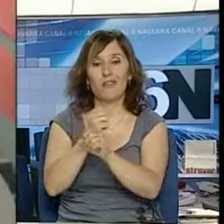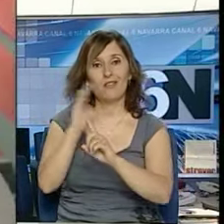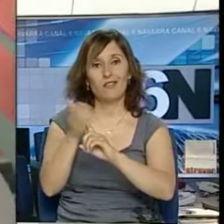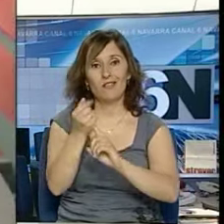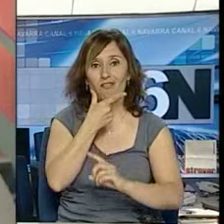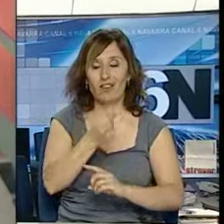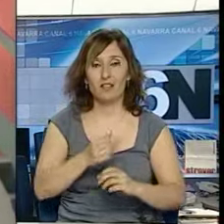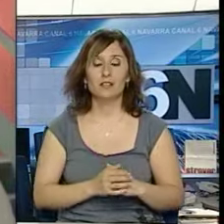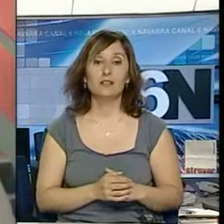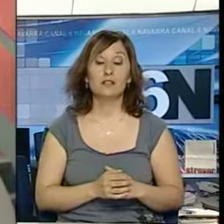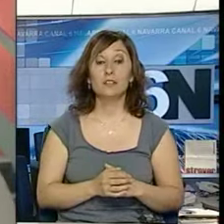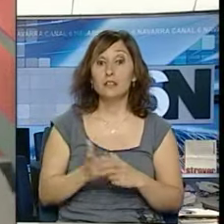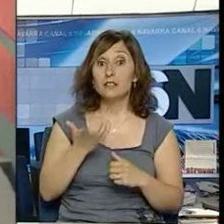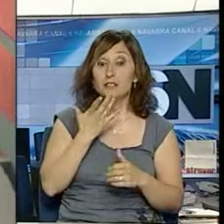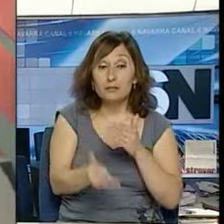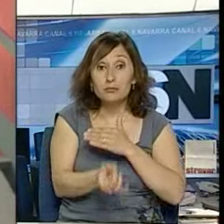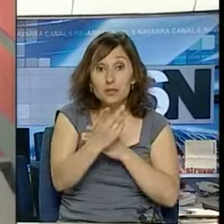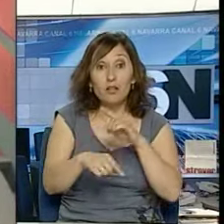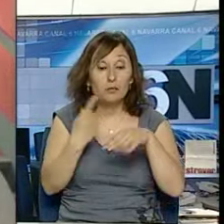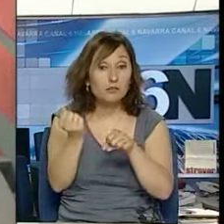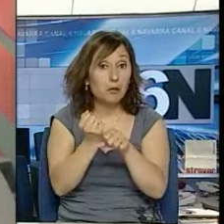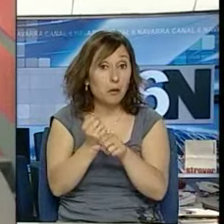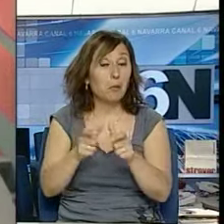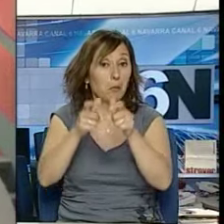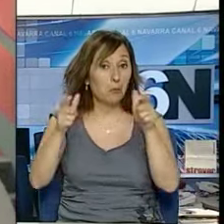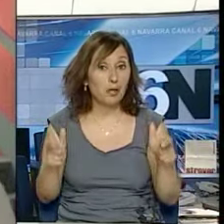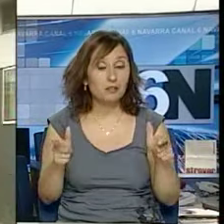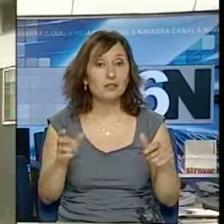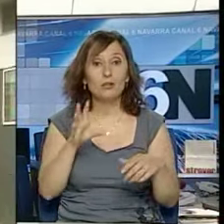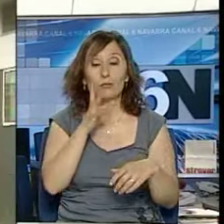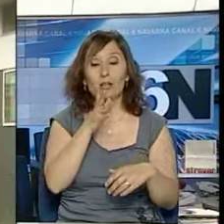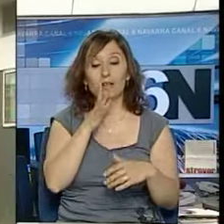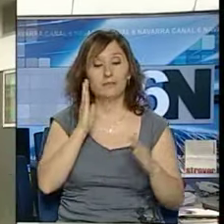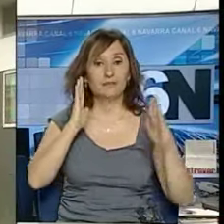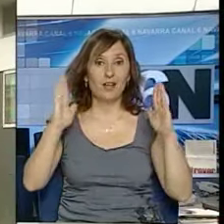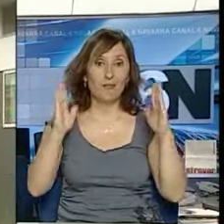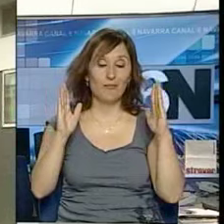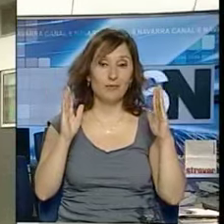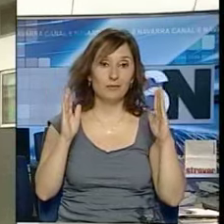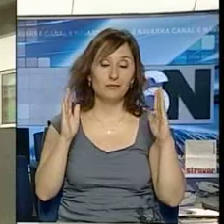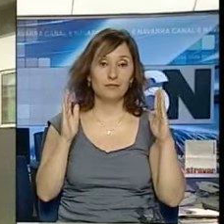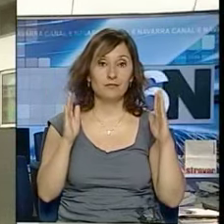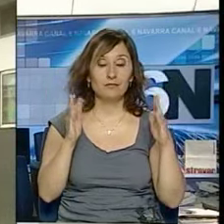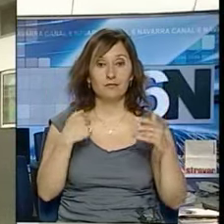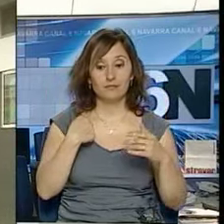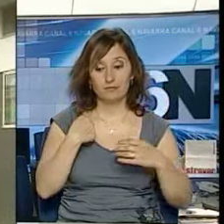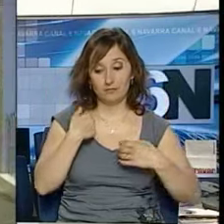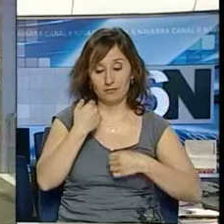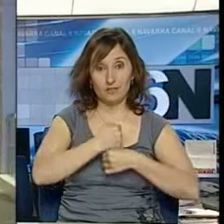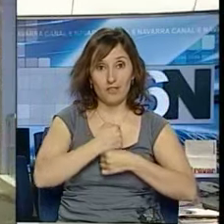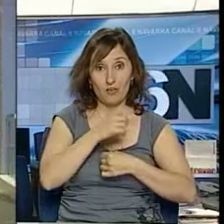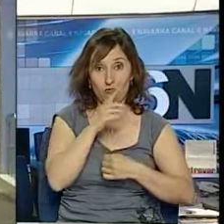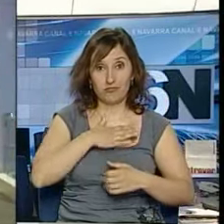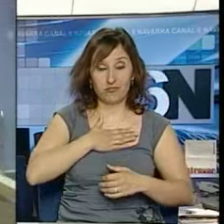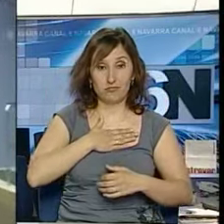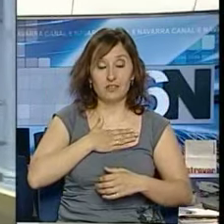es si a raíz de esto podrá salir más trabajo, porque claro, en esta época en la que estamos, si aparte para trabajar donde ya estamos trabajando